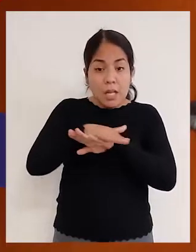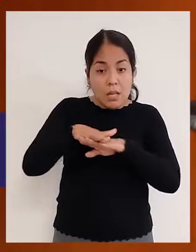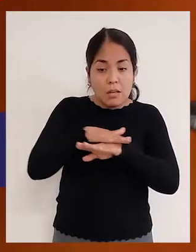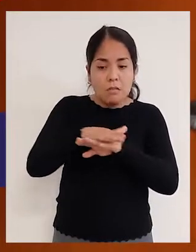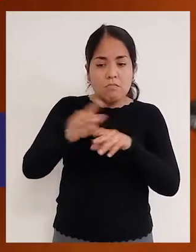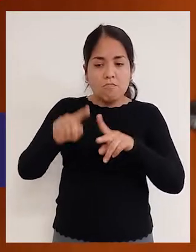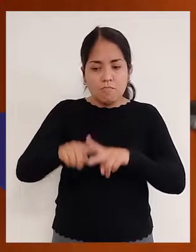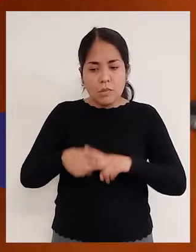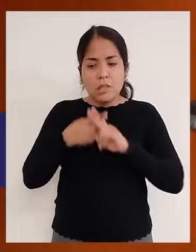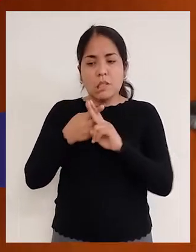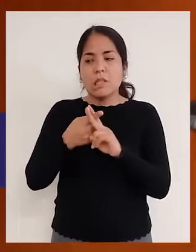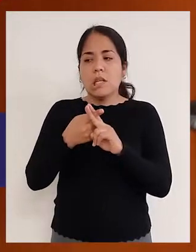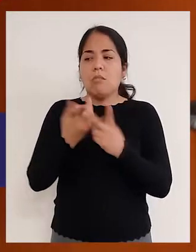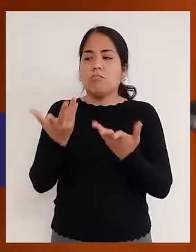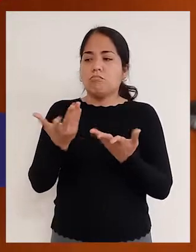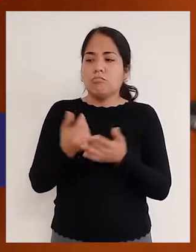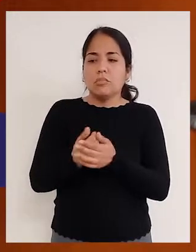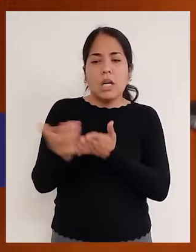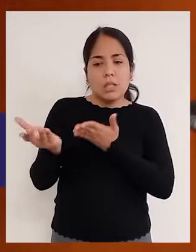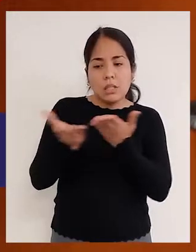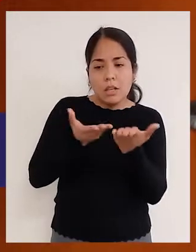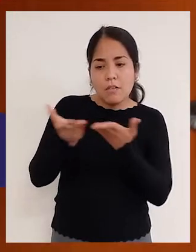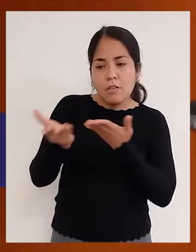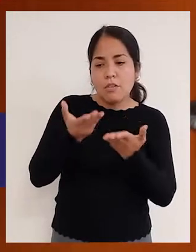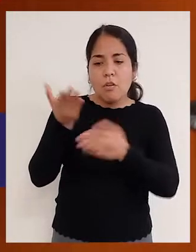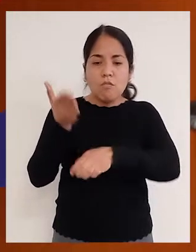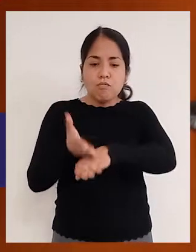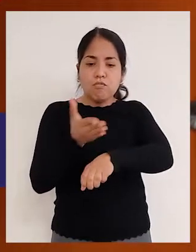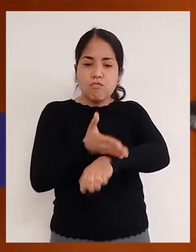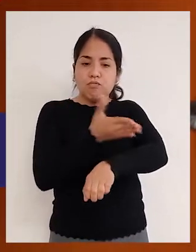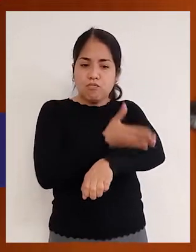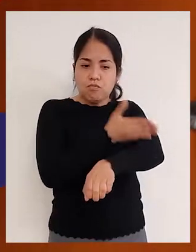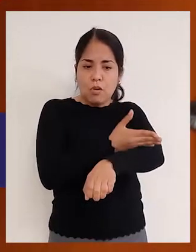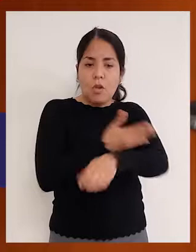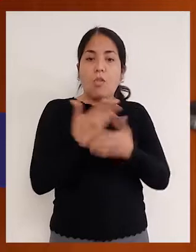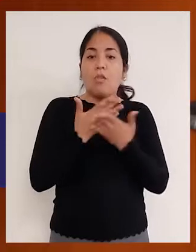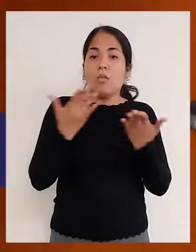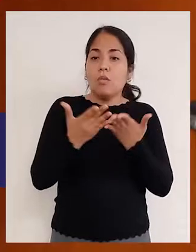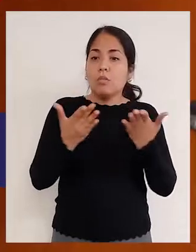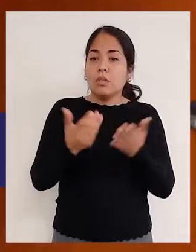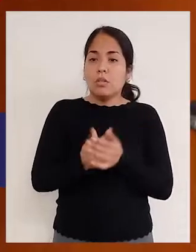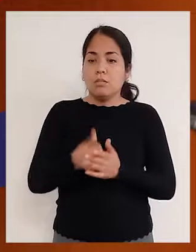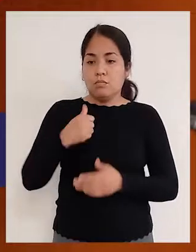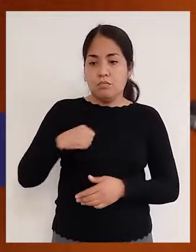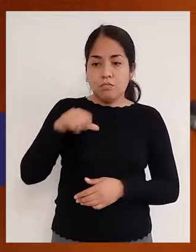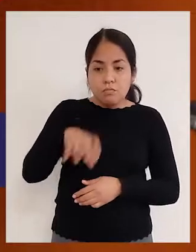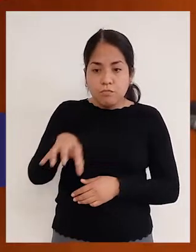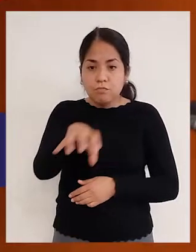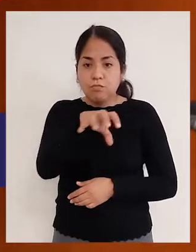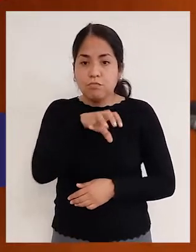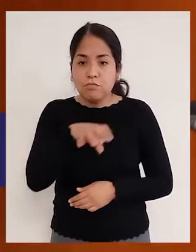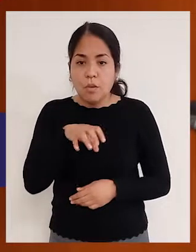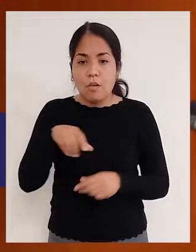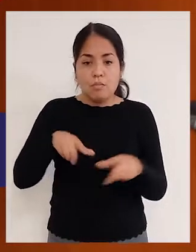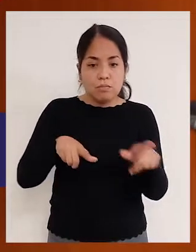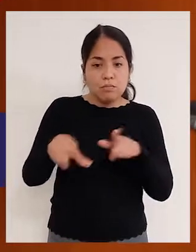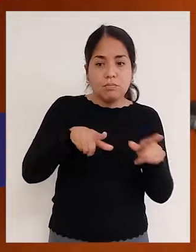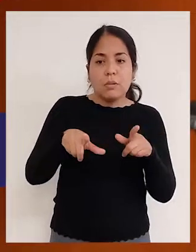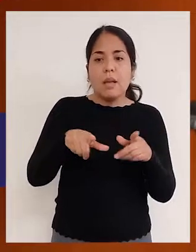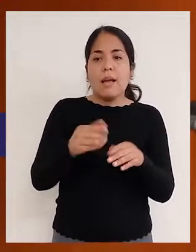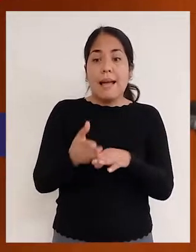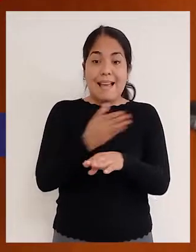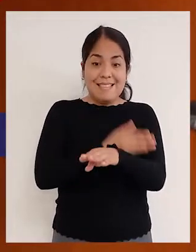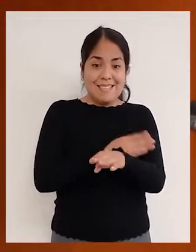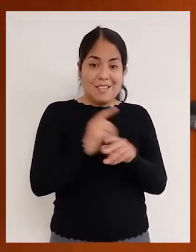estrategia que busca mejorar la calidad de los servicios que se prestaban en los gobiernos regionales y locales. Y para eso